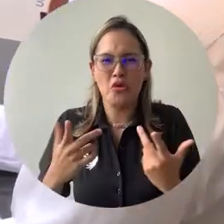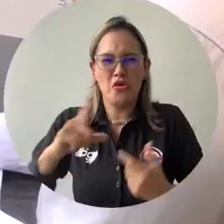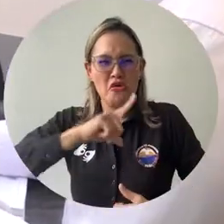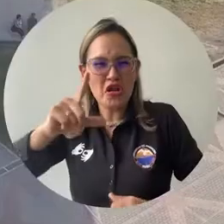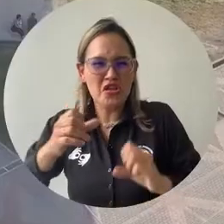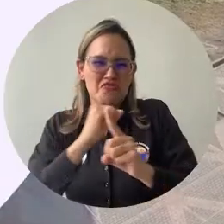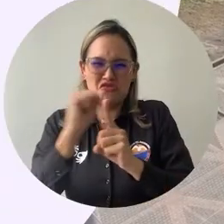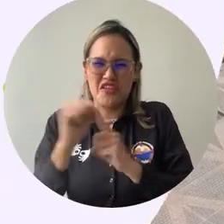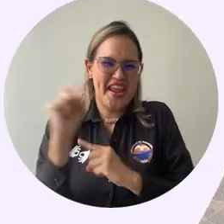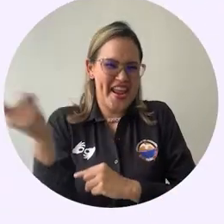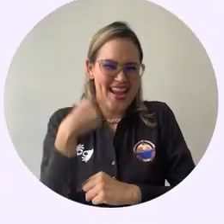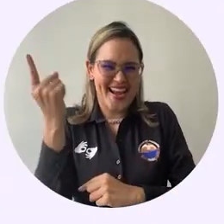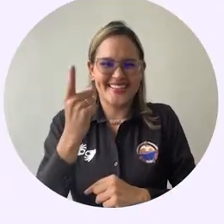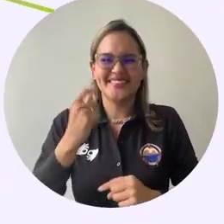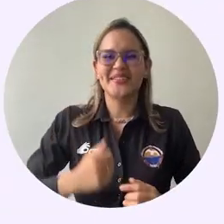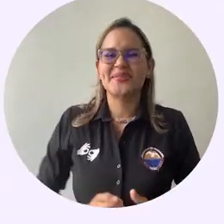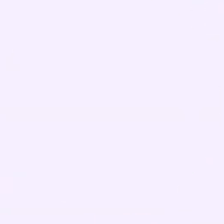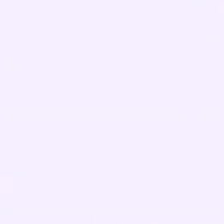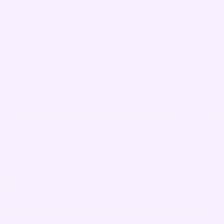general.